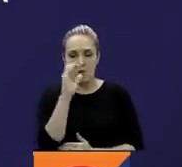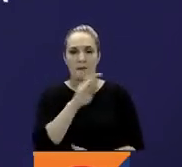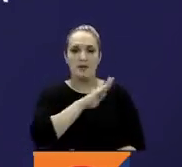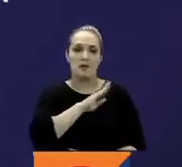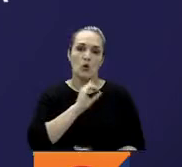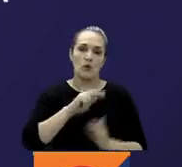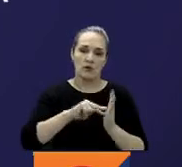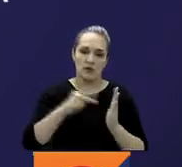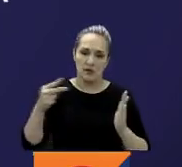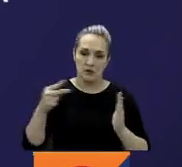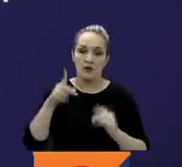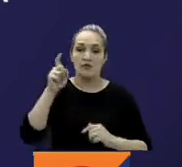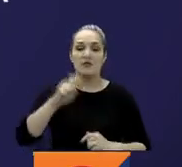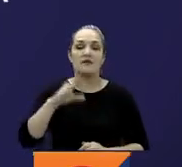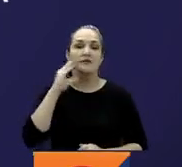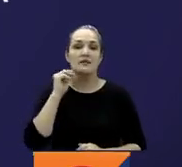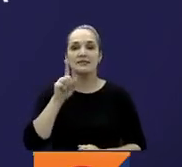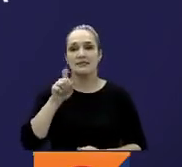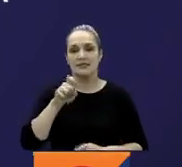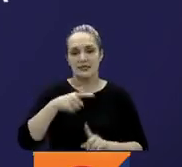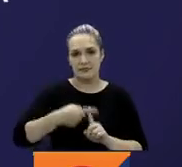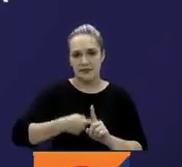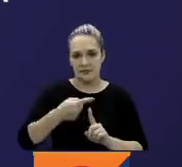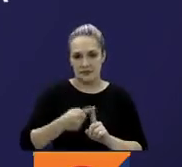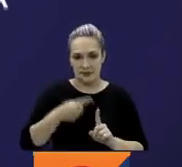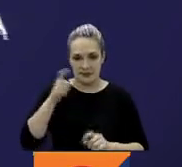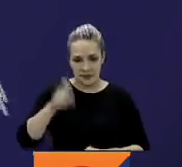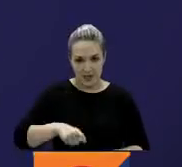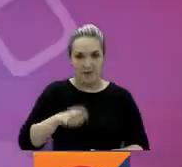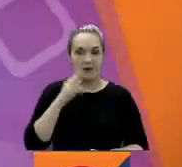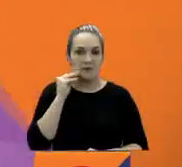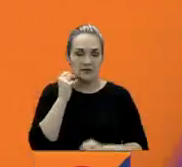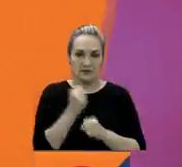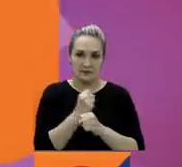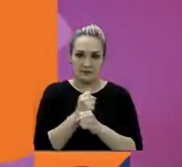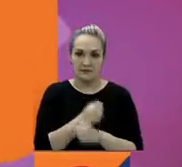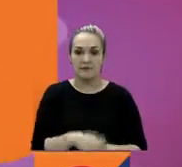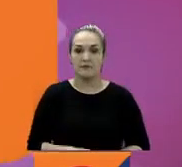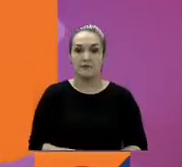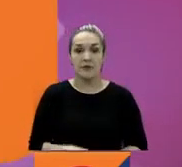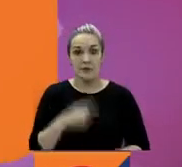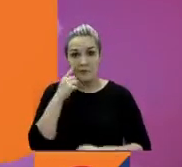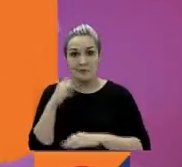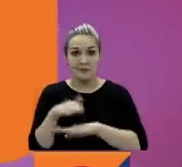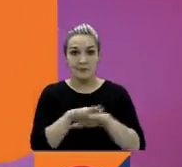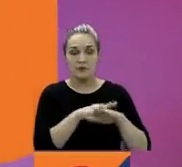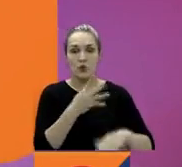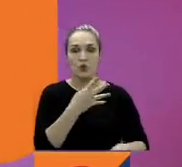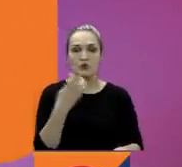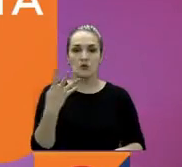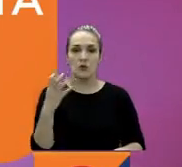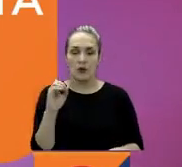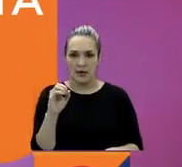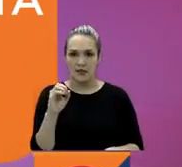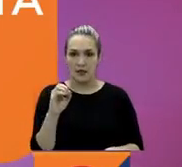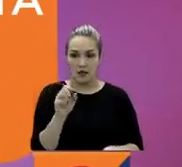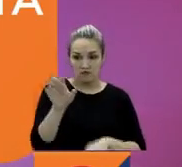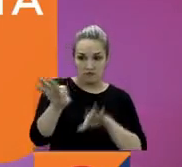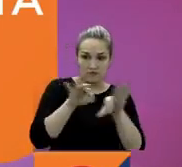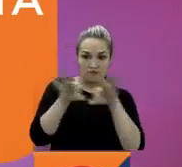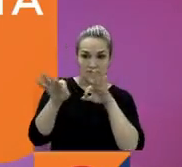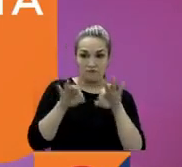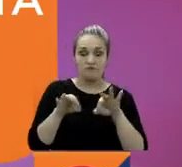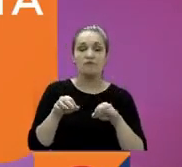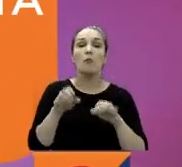bachillero técnico y tener mínimo 6 meses de experiencia laboral en el área. Atentos, porque son 440 vacantes con